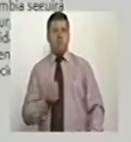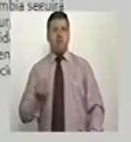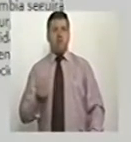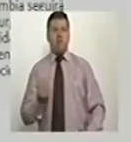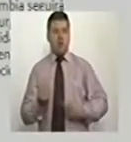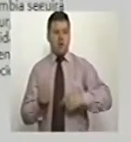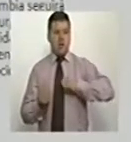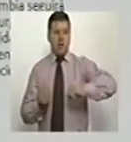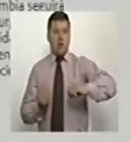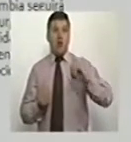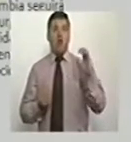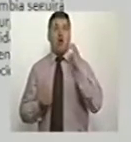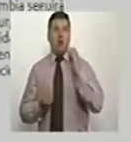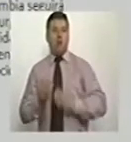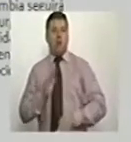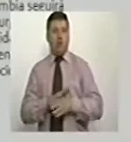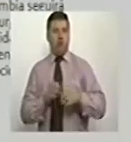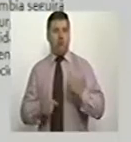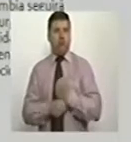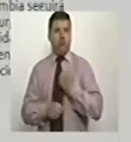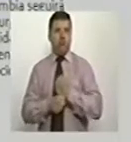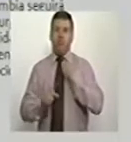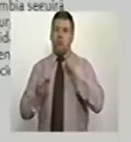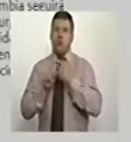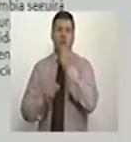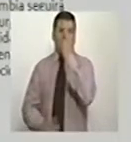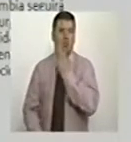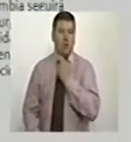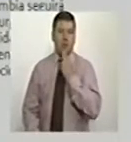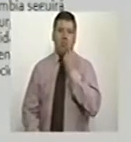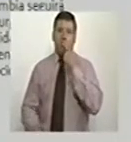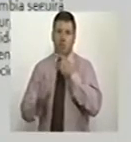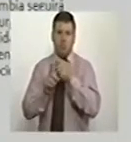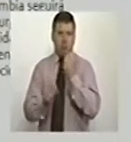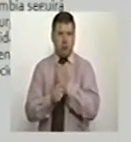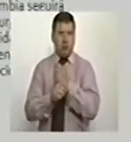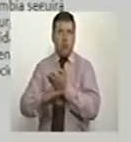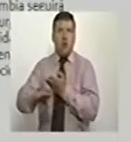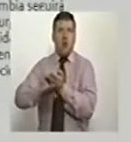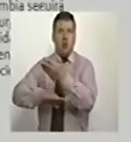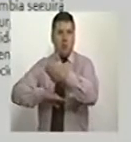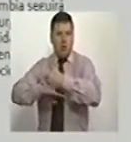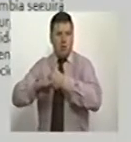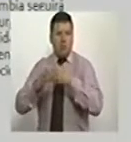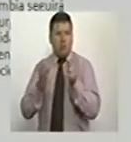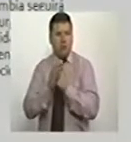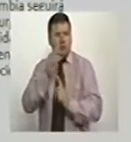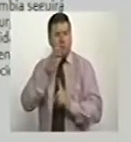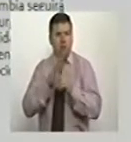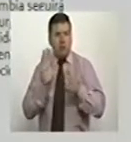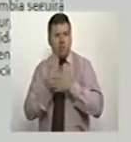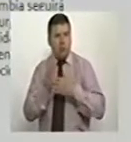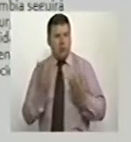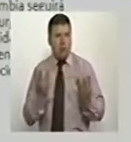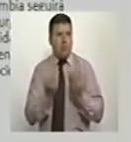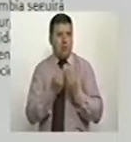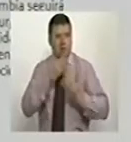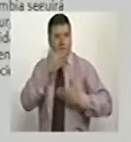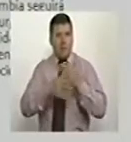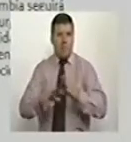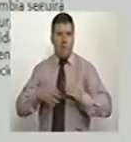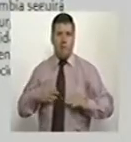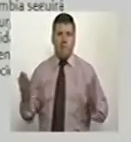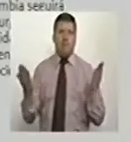derechos, Colombia seguirá trabajando para cumplir con compromisos, recomendaciones, surgidos de la revisión del proceso de